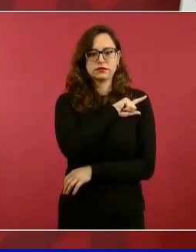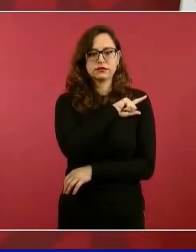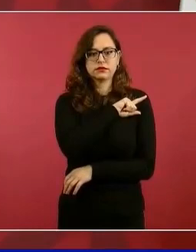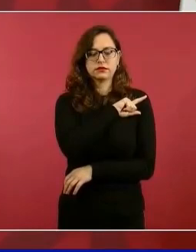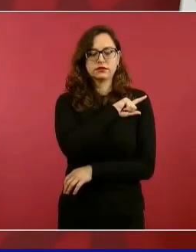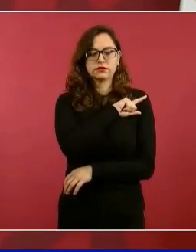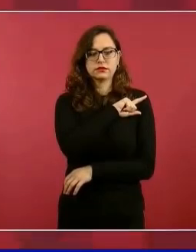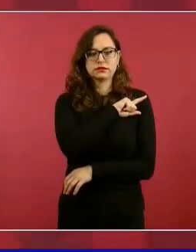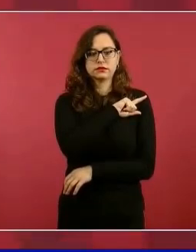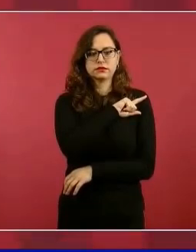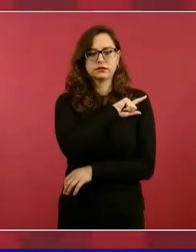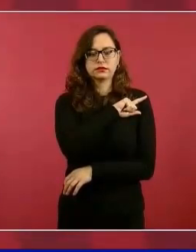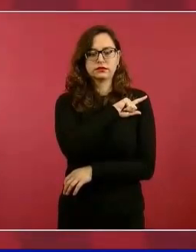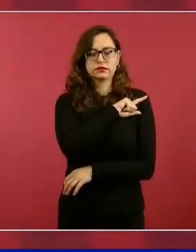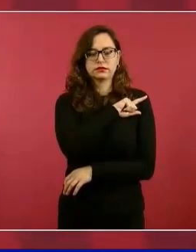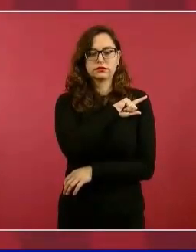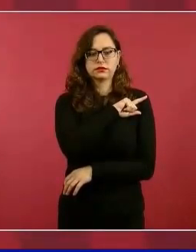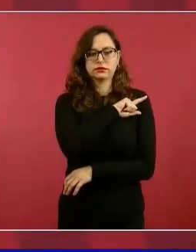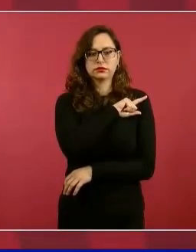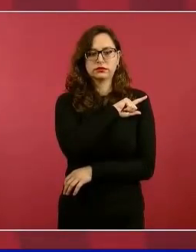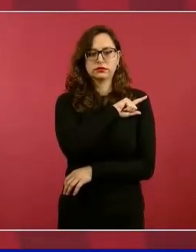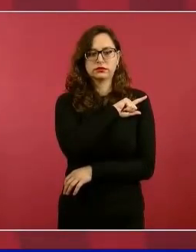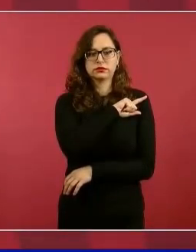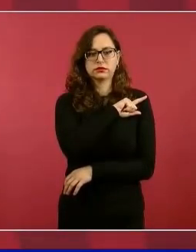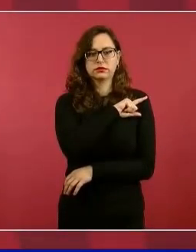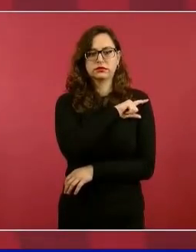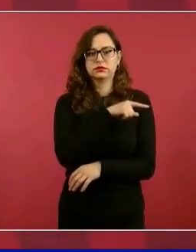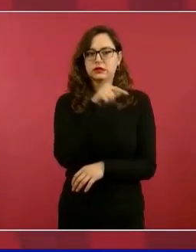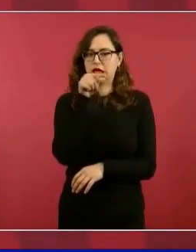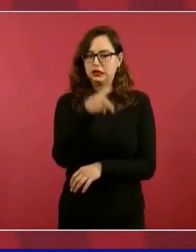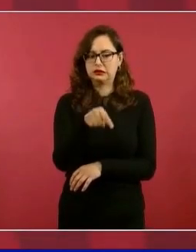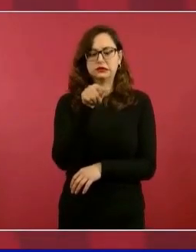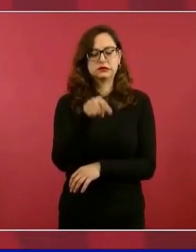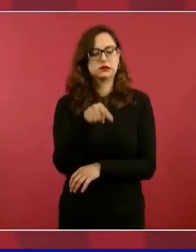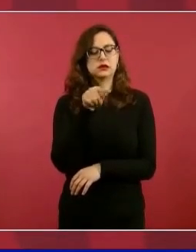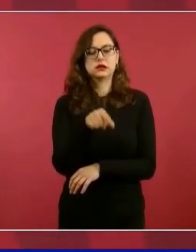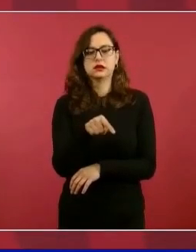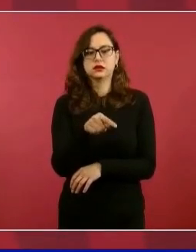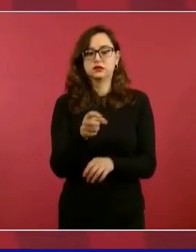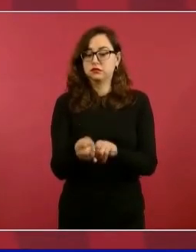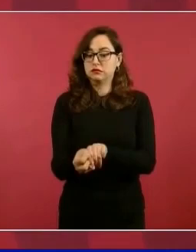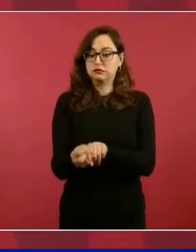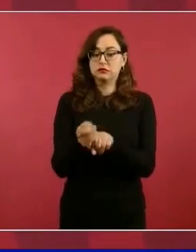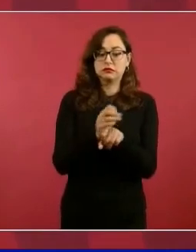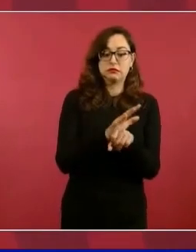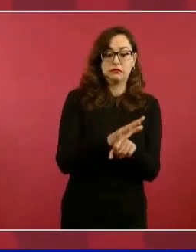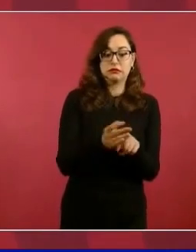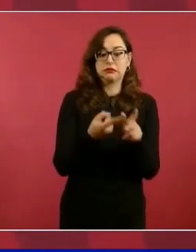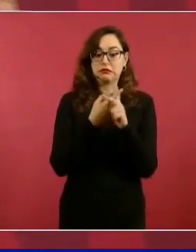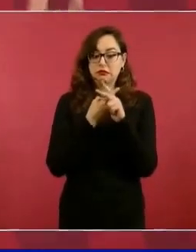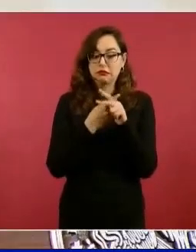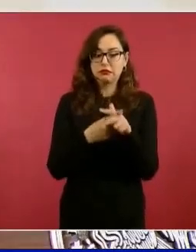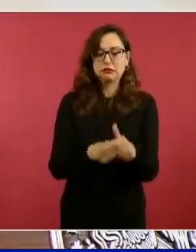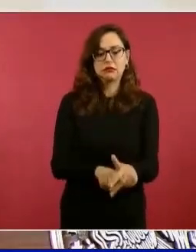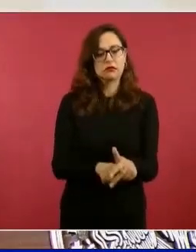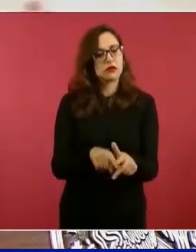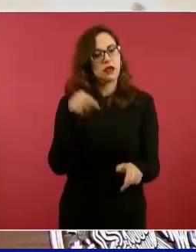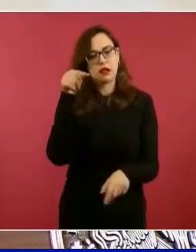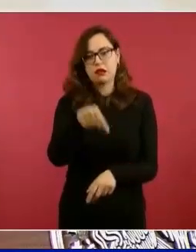que se estableció cuando la pandemia, porque ahí nos